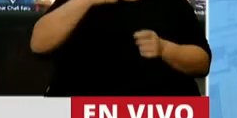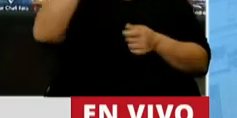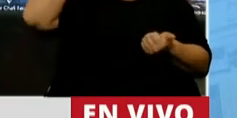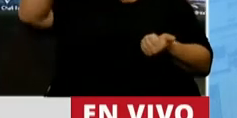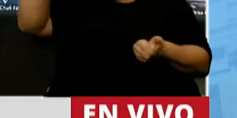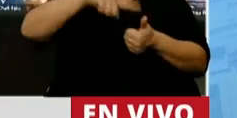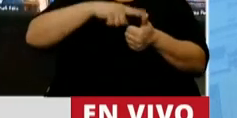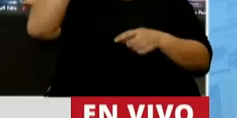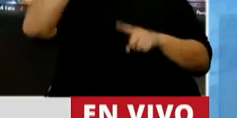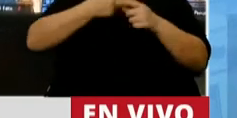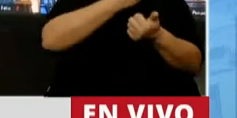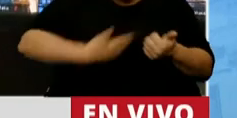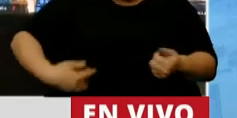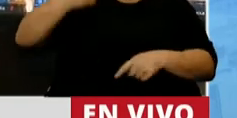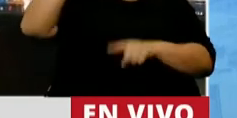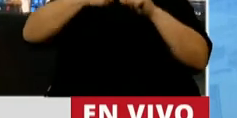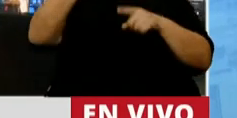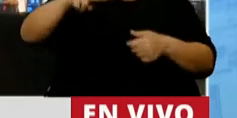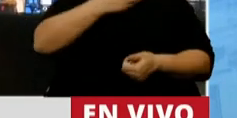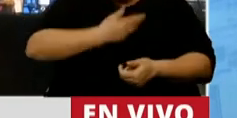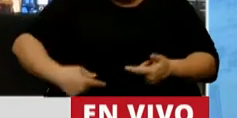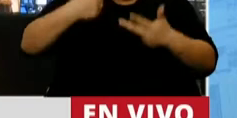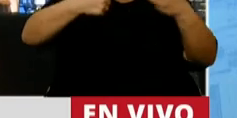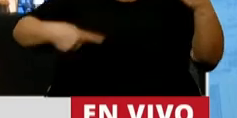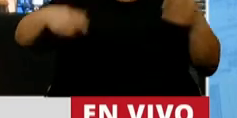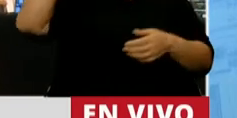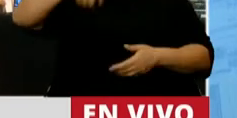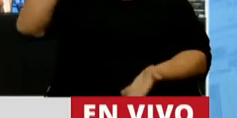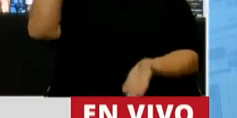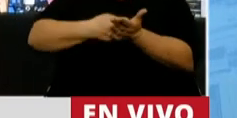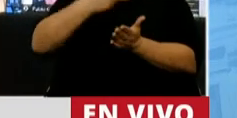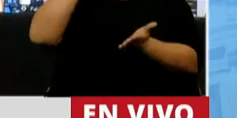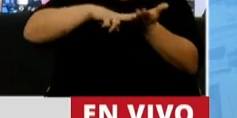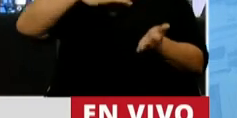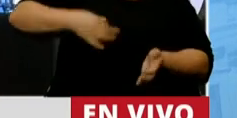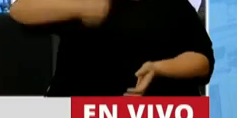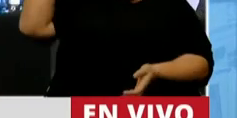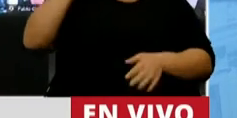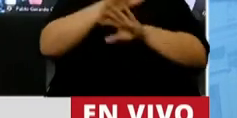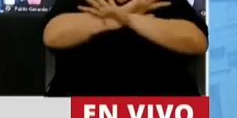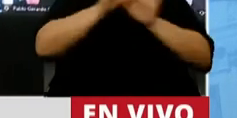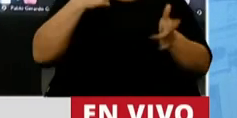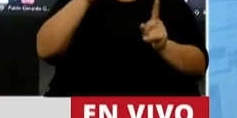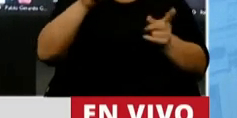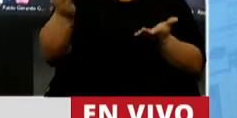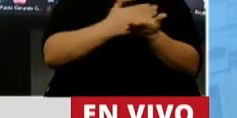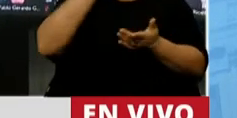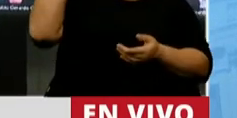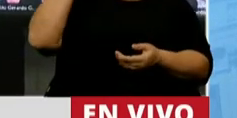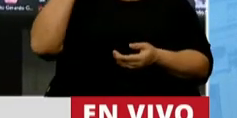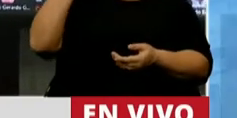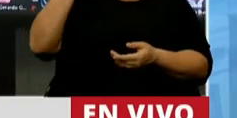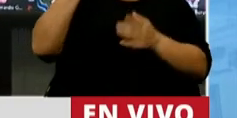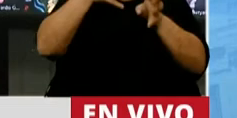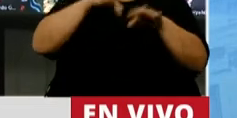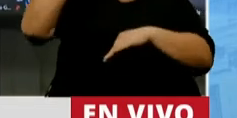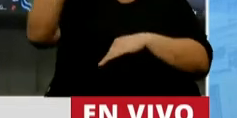embajadores, expresidentes, ex vicepresidentes, que los jueces paguen ganancias. Erradiquemos, como lo hizo Conrad Adenauer en